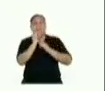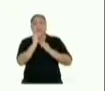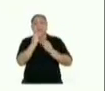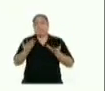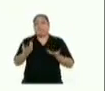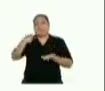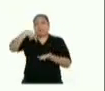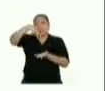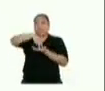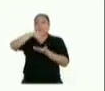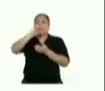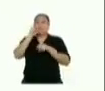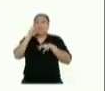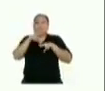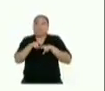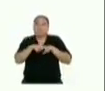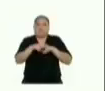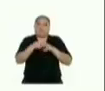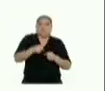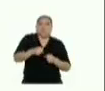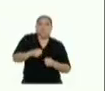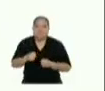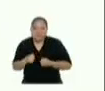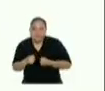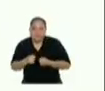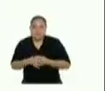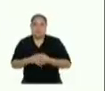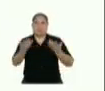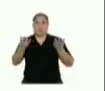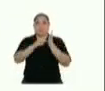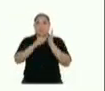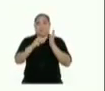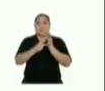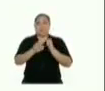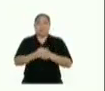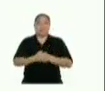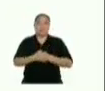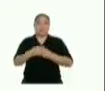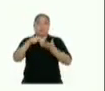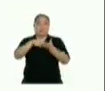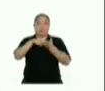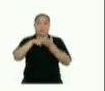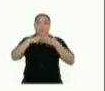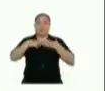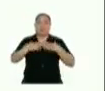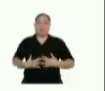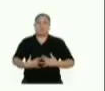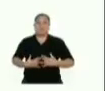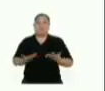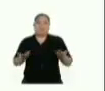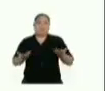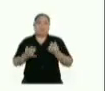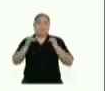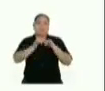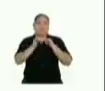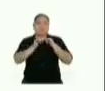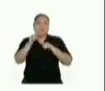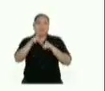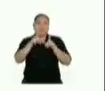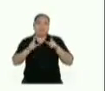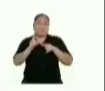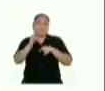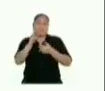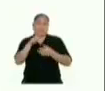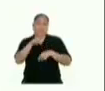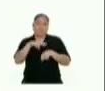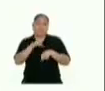o simplemente parados o sentados en una mala posición. Es decir, que obligamos a nuestro cuerpo a optar una postura que